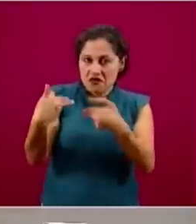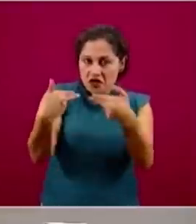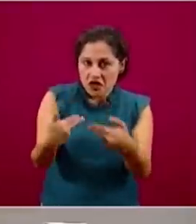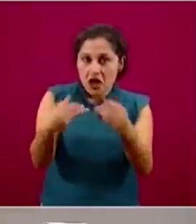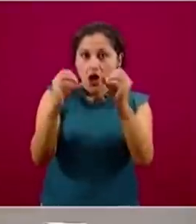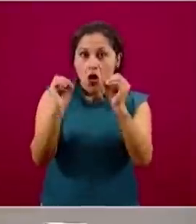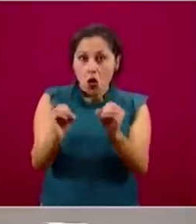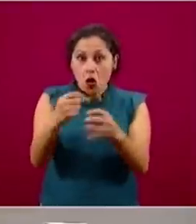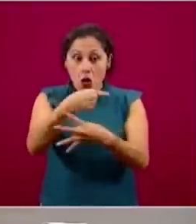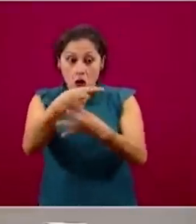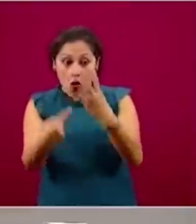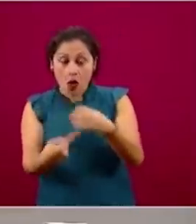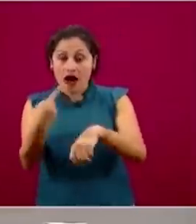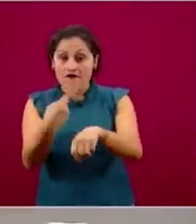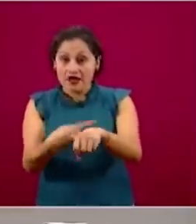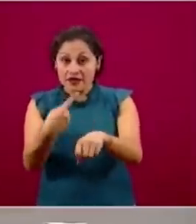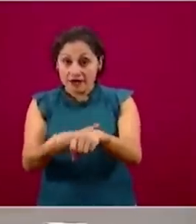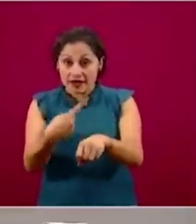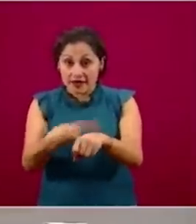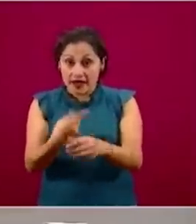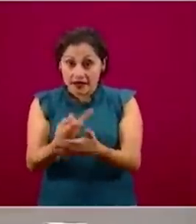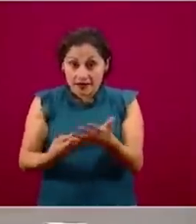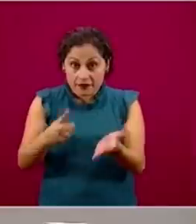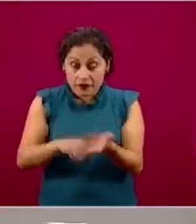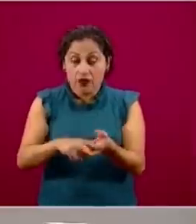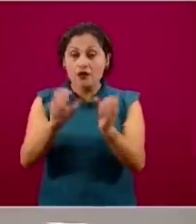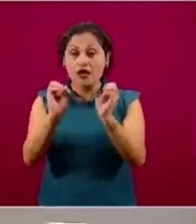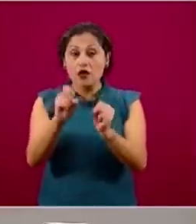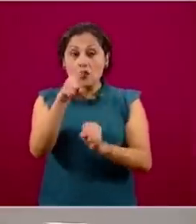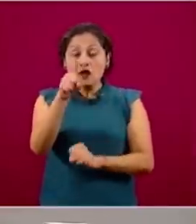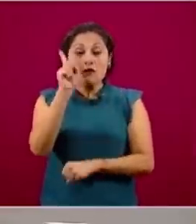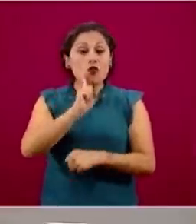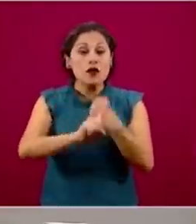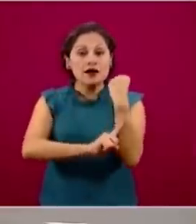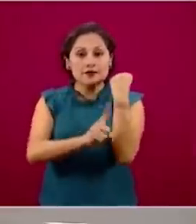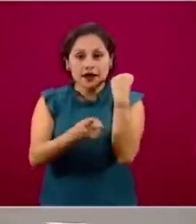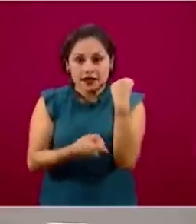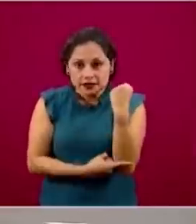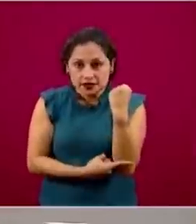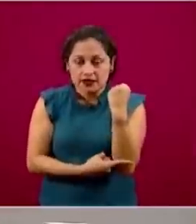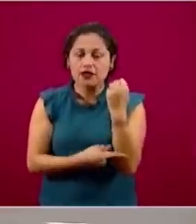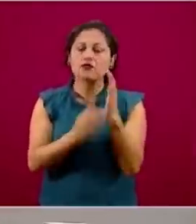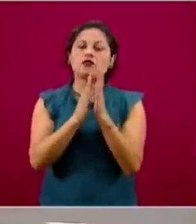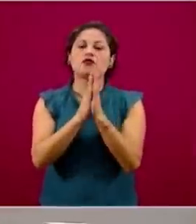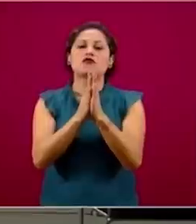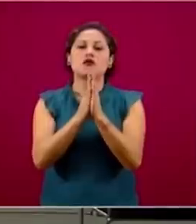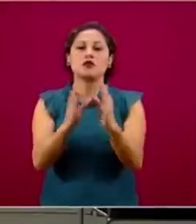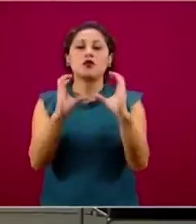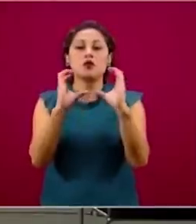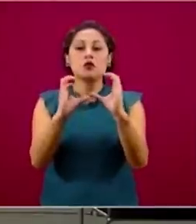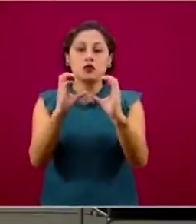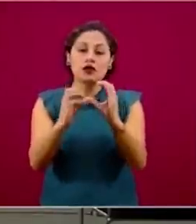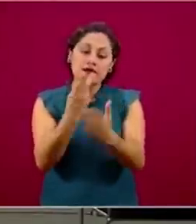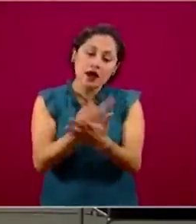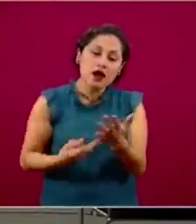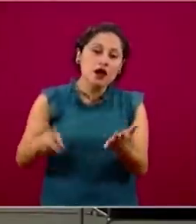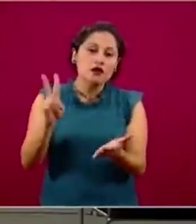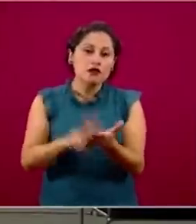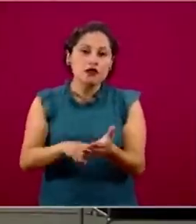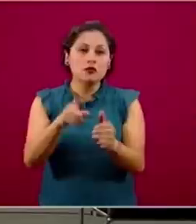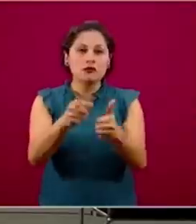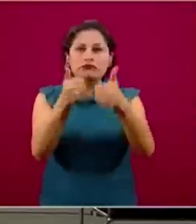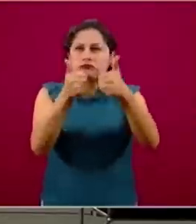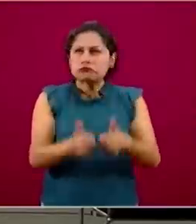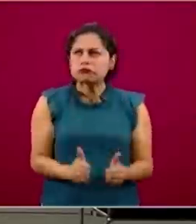embarazada, o tiene incluso familiares con diabetes, tome precauciones adicionales. No se espere en casa